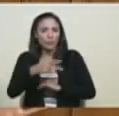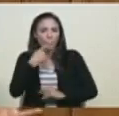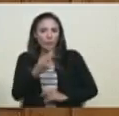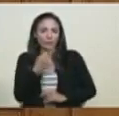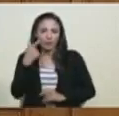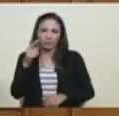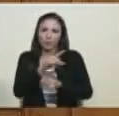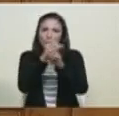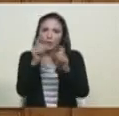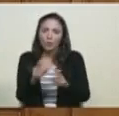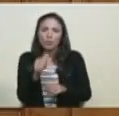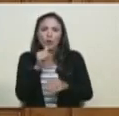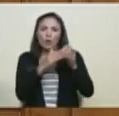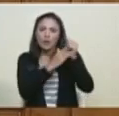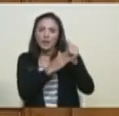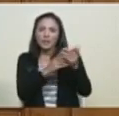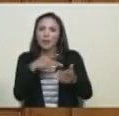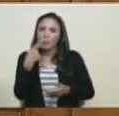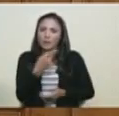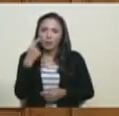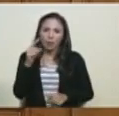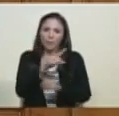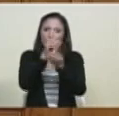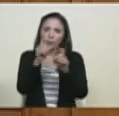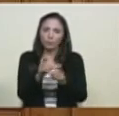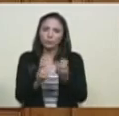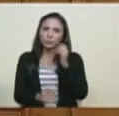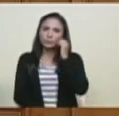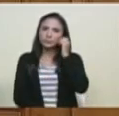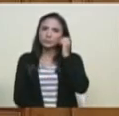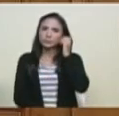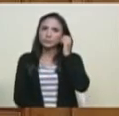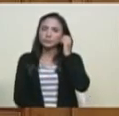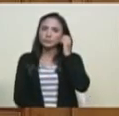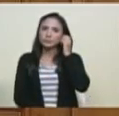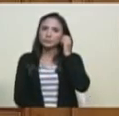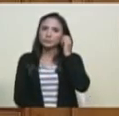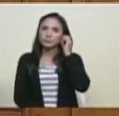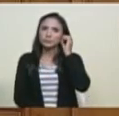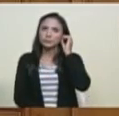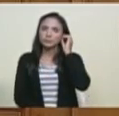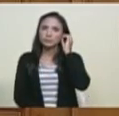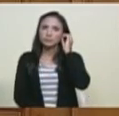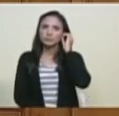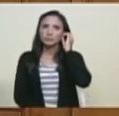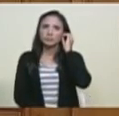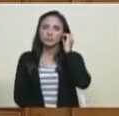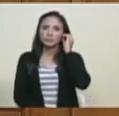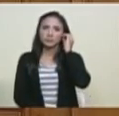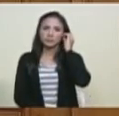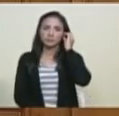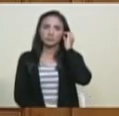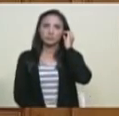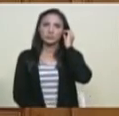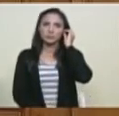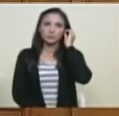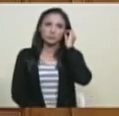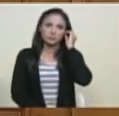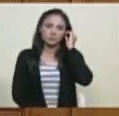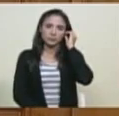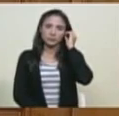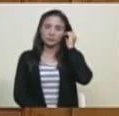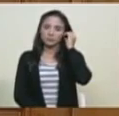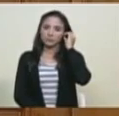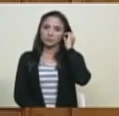Pregunto yo a los líderes políticos de la oposición venezolana, pregunto yo a los líderes políticos de América Latina y el